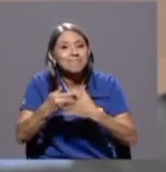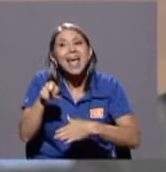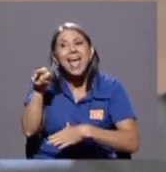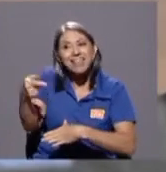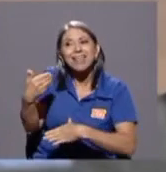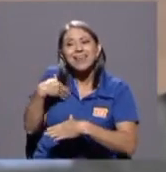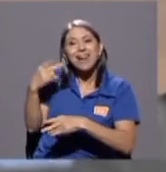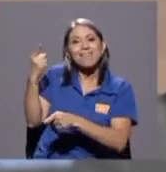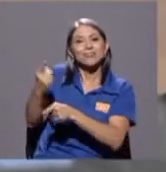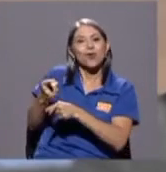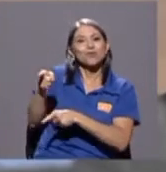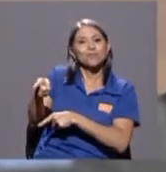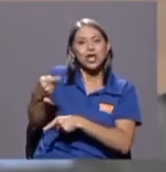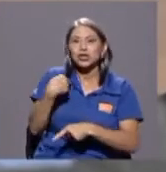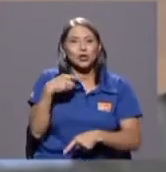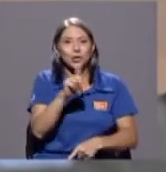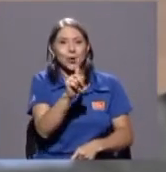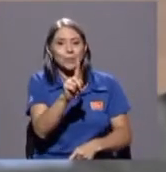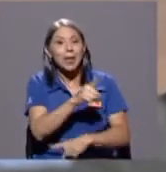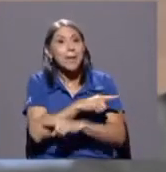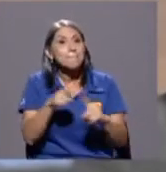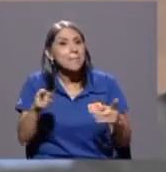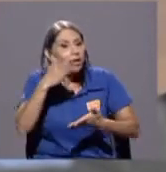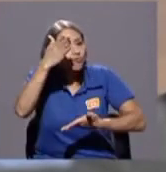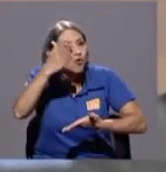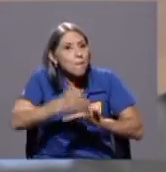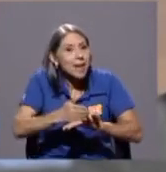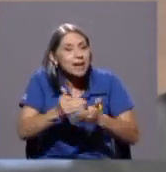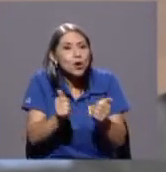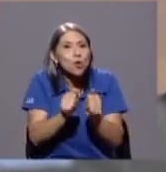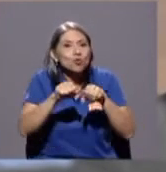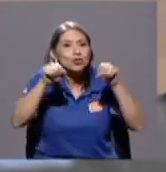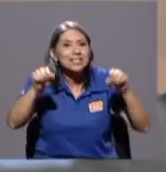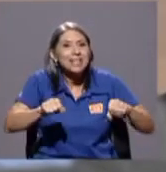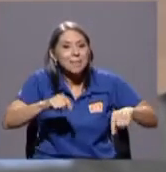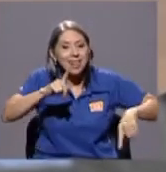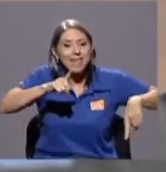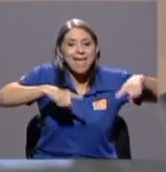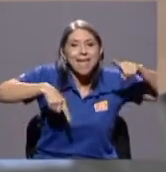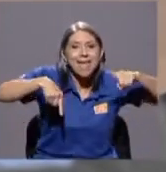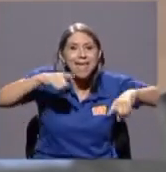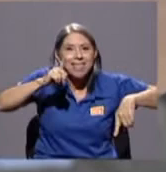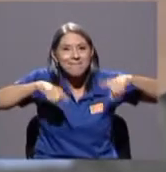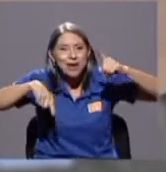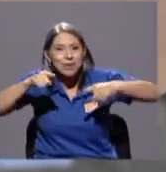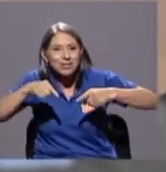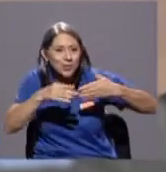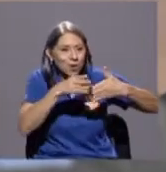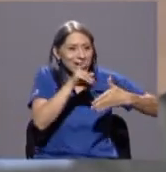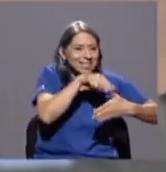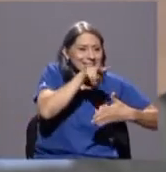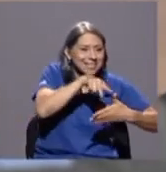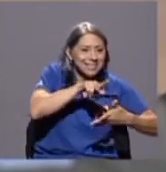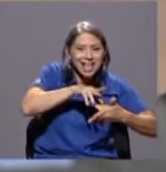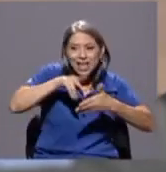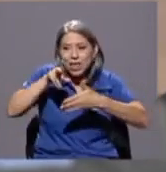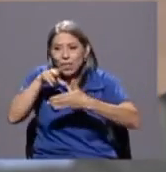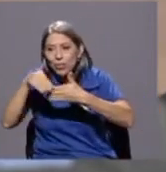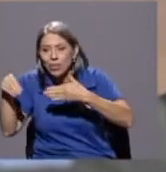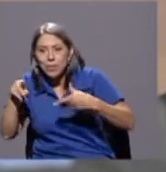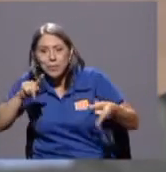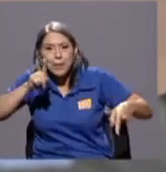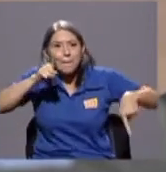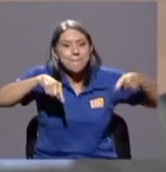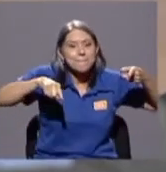pero romper un esquema de miniovaluaciones que nos había mantenido una competitividad cambiaria por tanto tiempo era difícil pero era indispensable